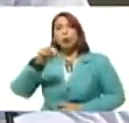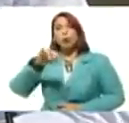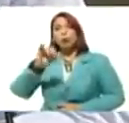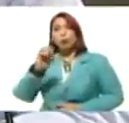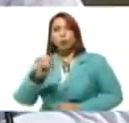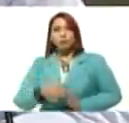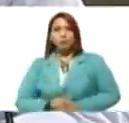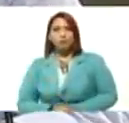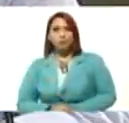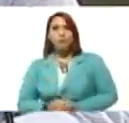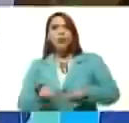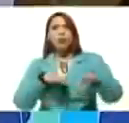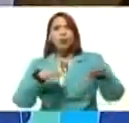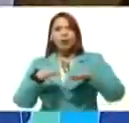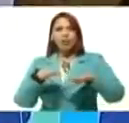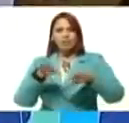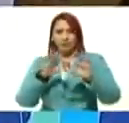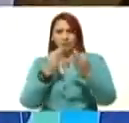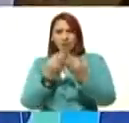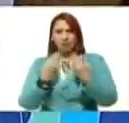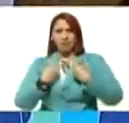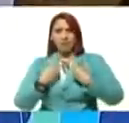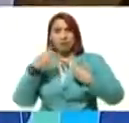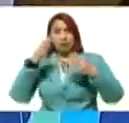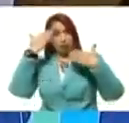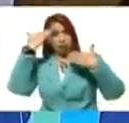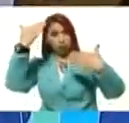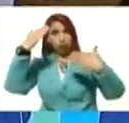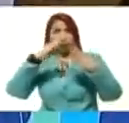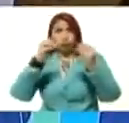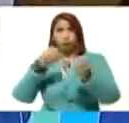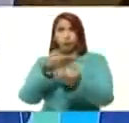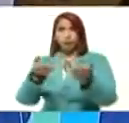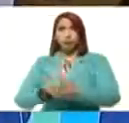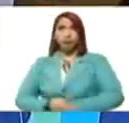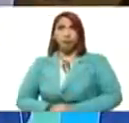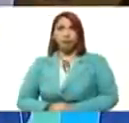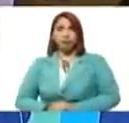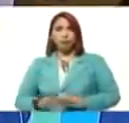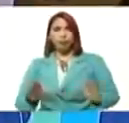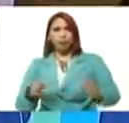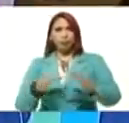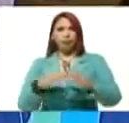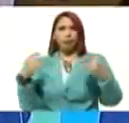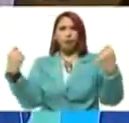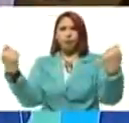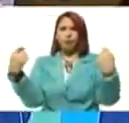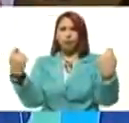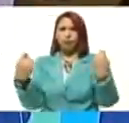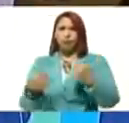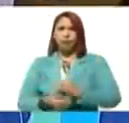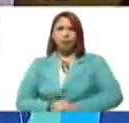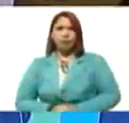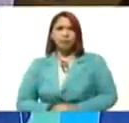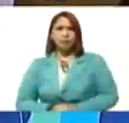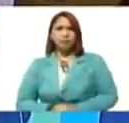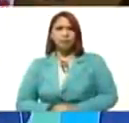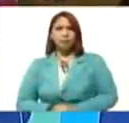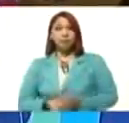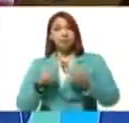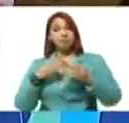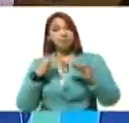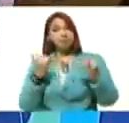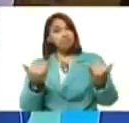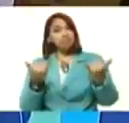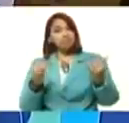ECOGEDE. Bueno, mi saludo, pues. Este es el equipo de campaña. Bueno, ahora